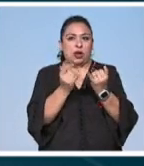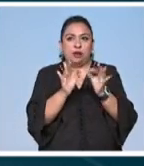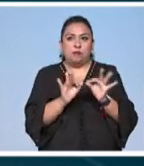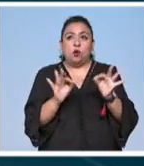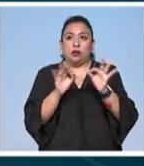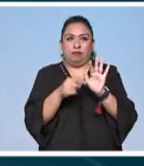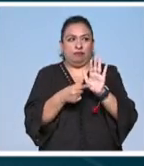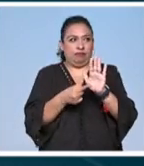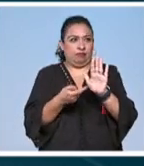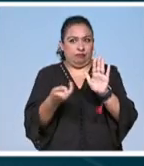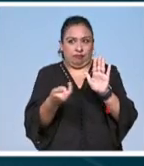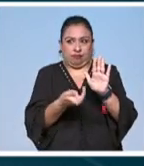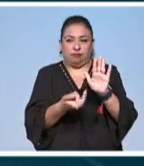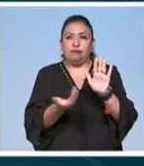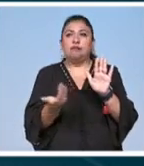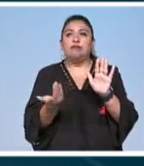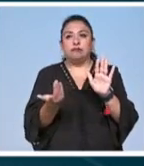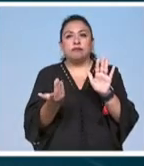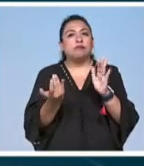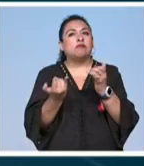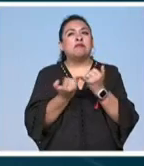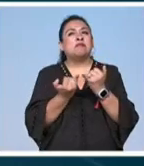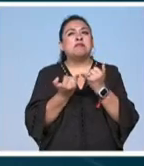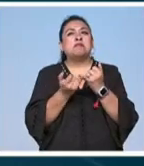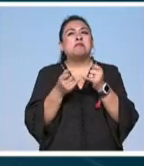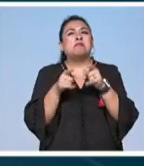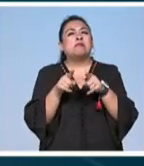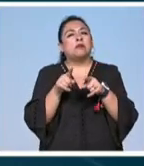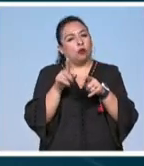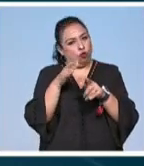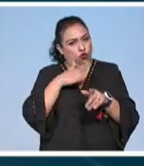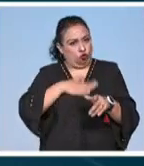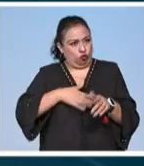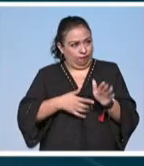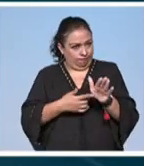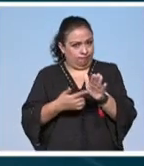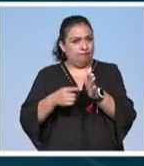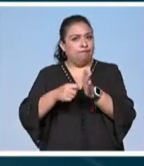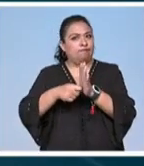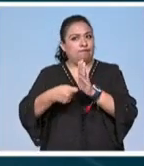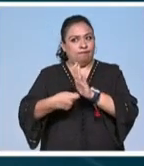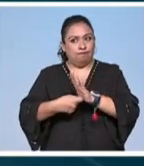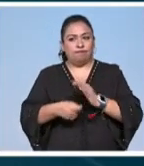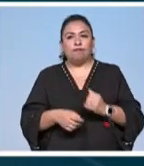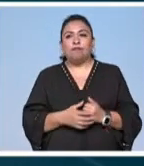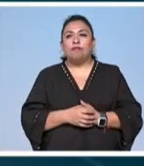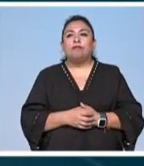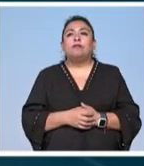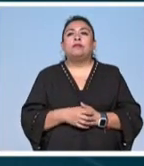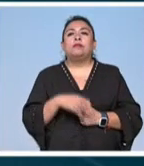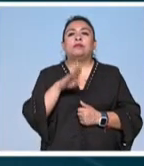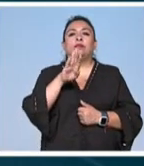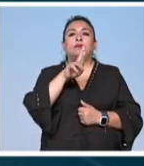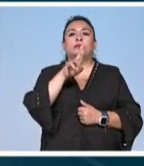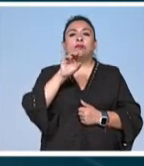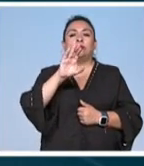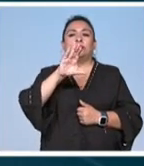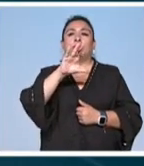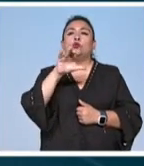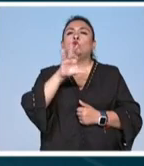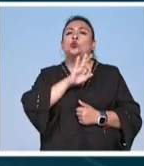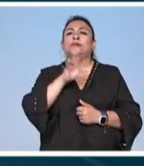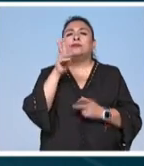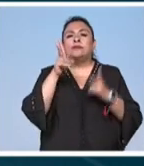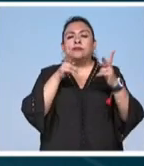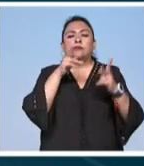lo presentemos es hacerle como un gesto de justicia esa técnica barro canelo se puede visitar